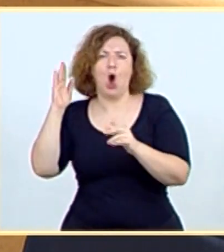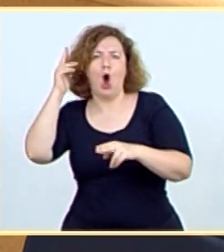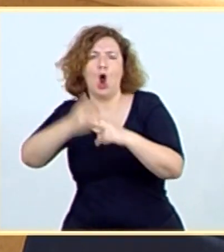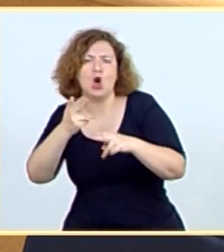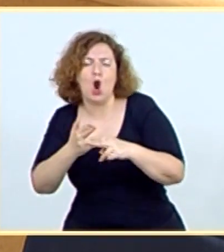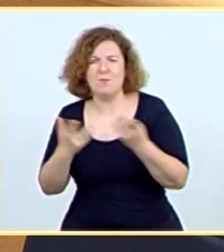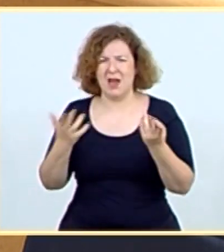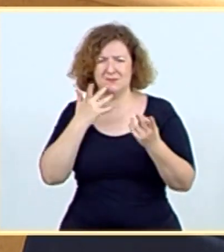cuestionar la seguridad de sus aeropuertos.